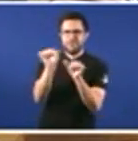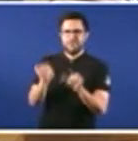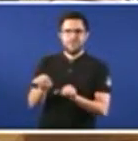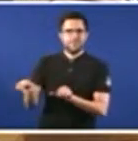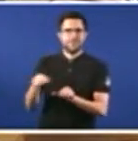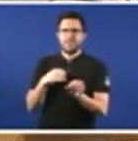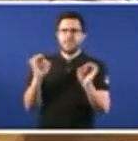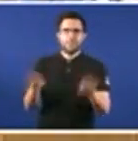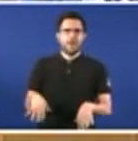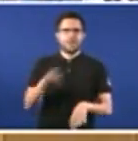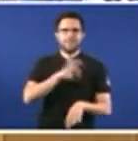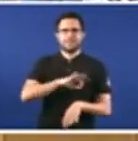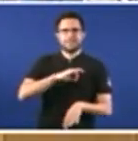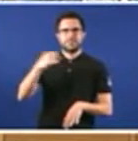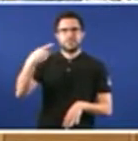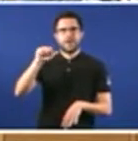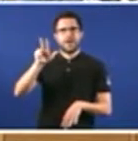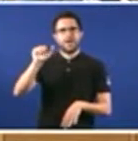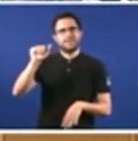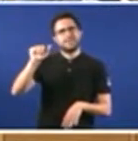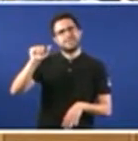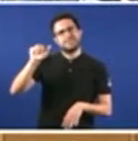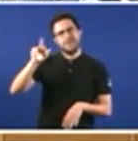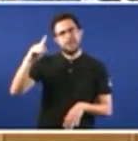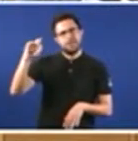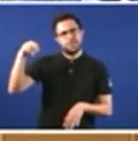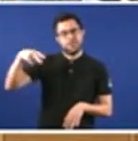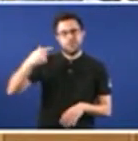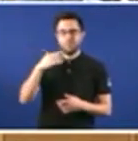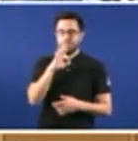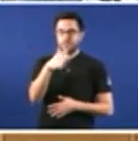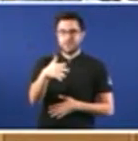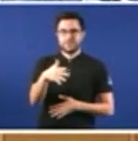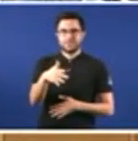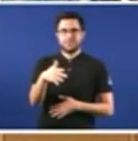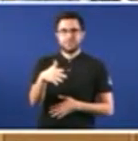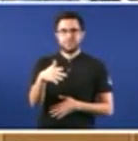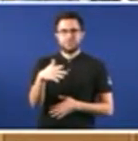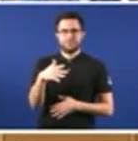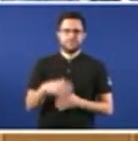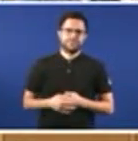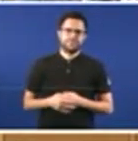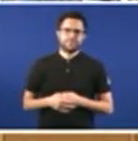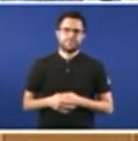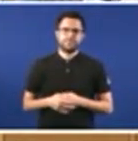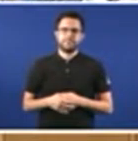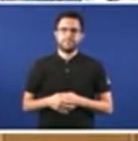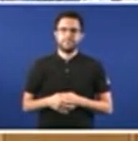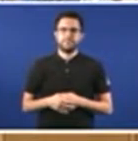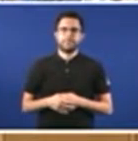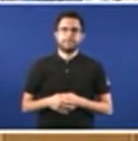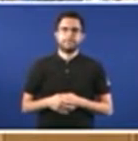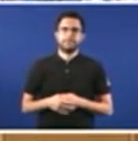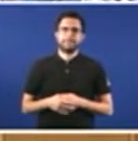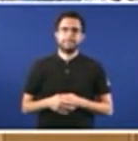Gallardón, por certo por iso, señor Feijó e xa concluo, xa concluo se de verdade